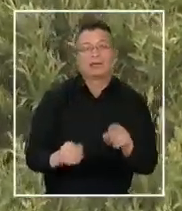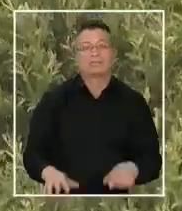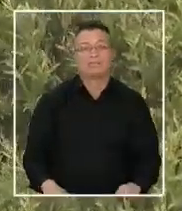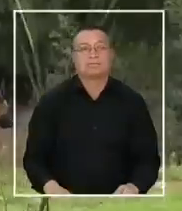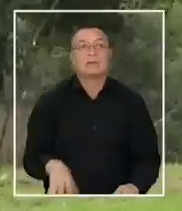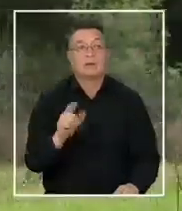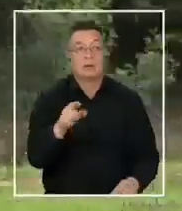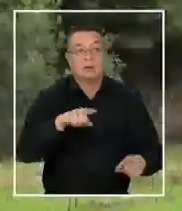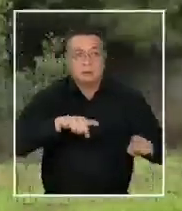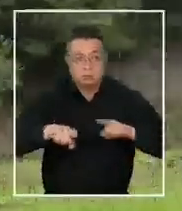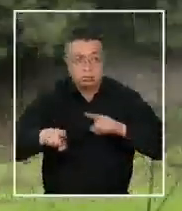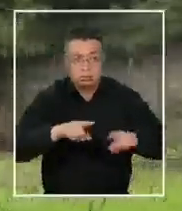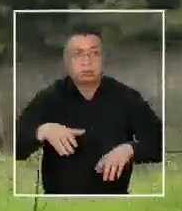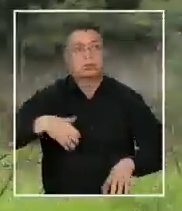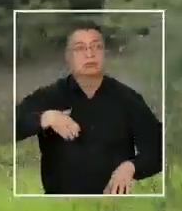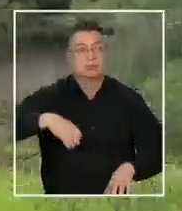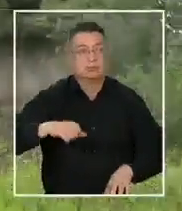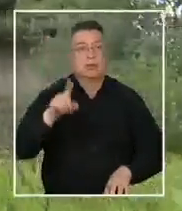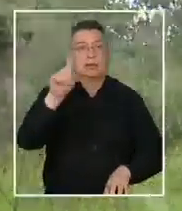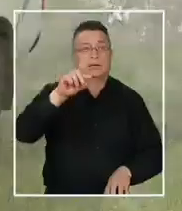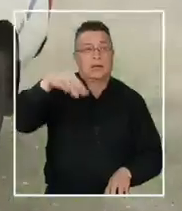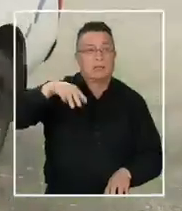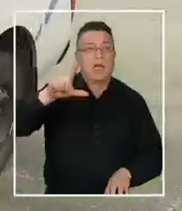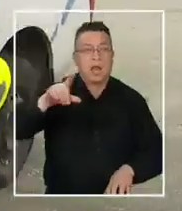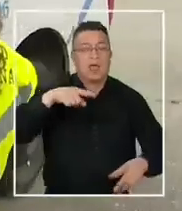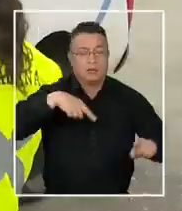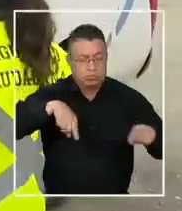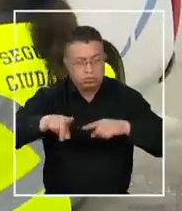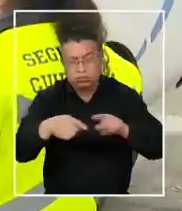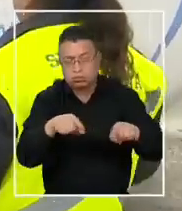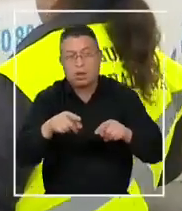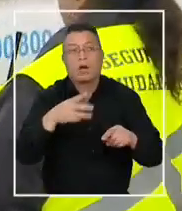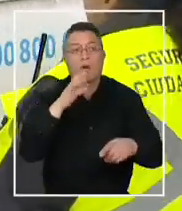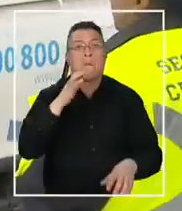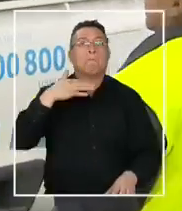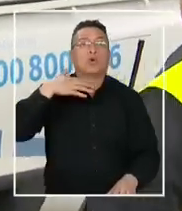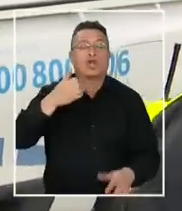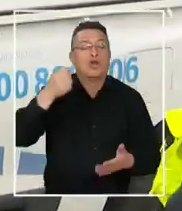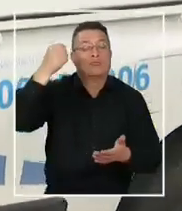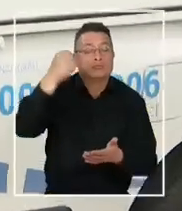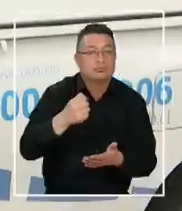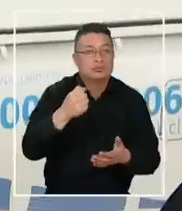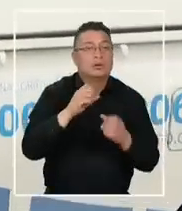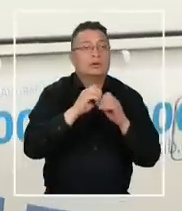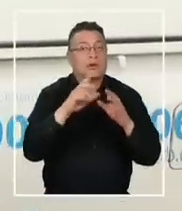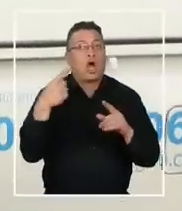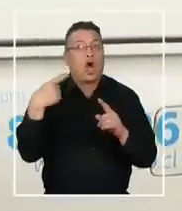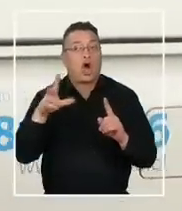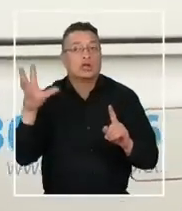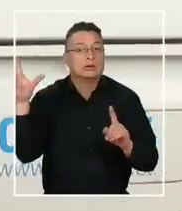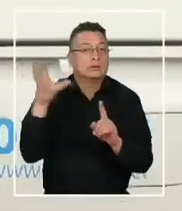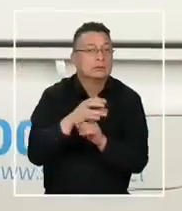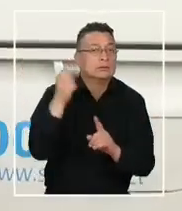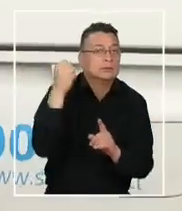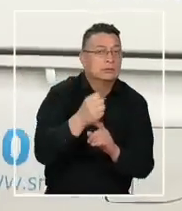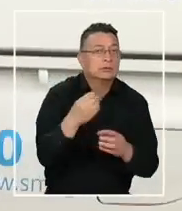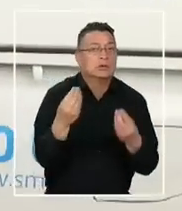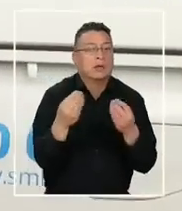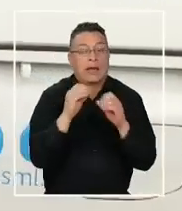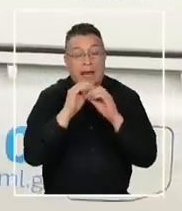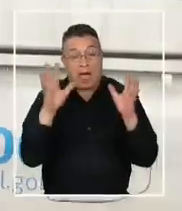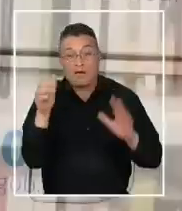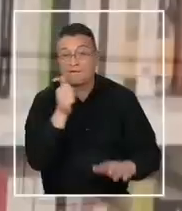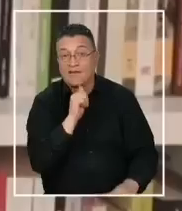policiales continúan por parte de la PDI y el servicio médico legal. Aún falta determinar la causa de muerte y esclarecer si hubo o intervención de terceros.